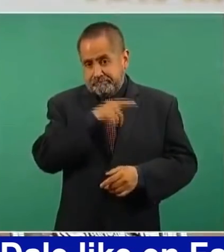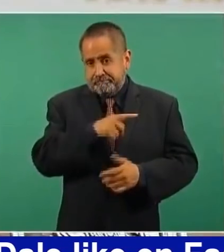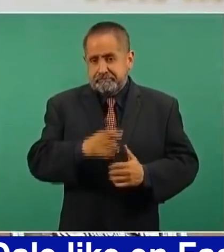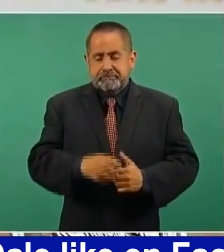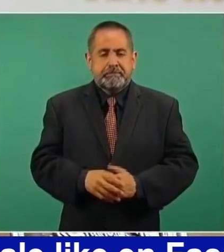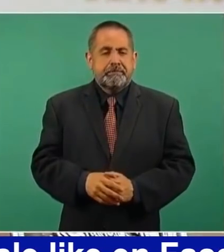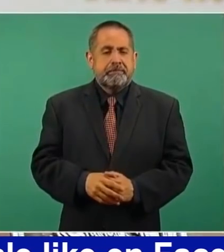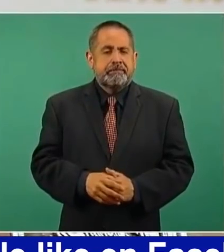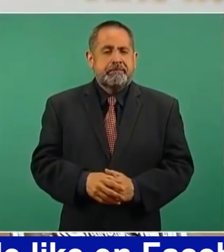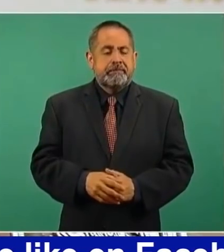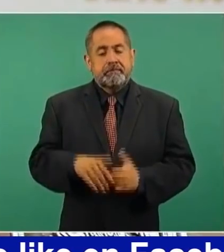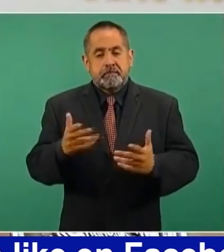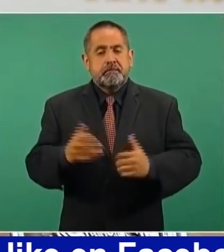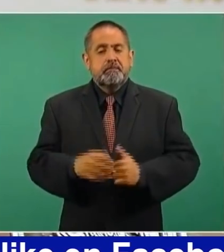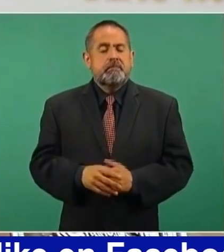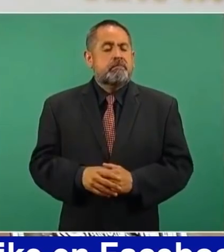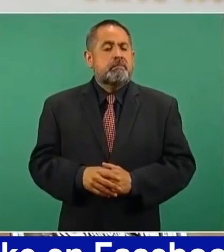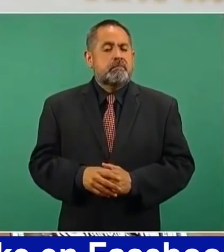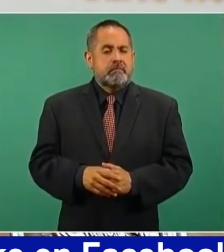entonces